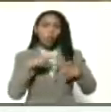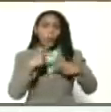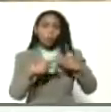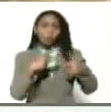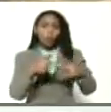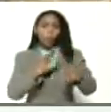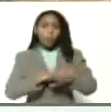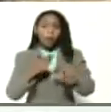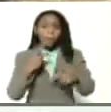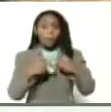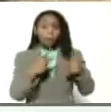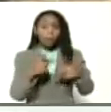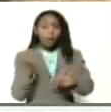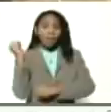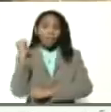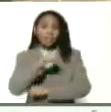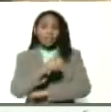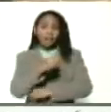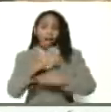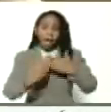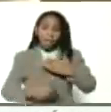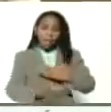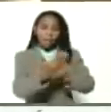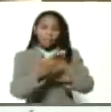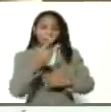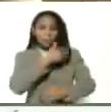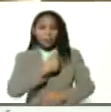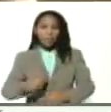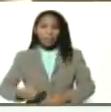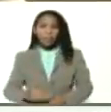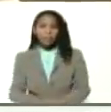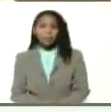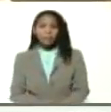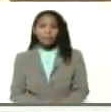porque producir es vencer. Adelante, presidente, muchas gracias.